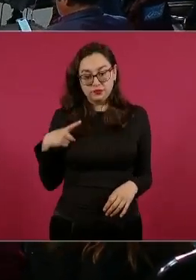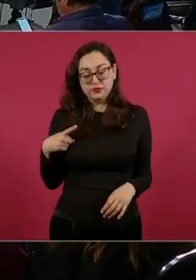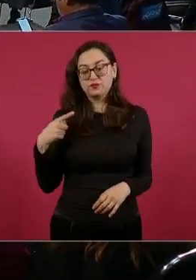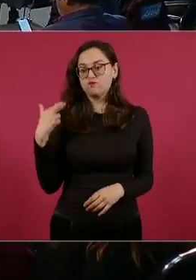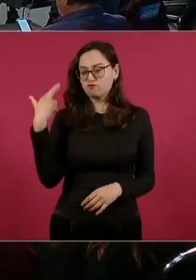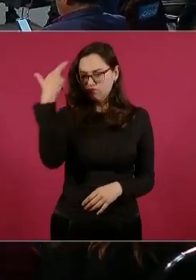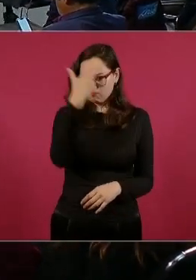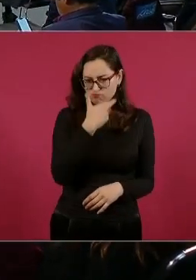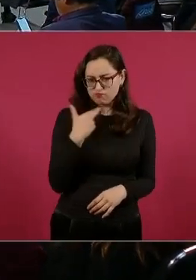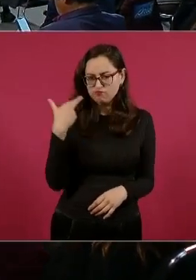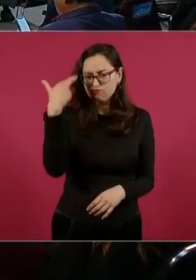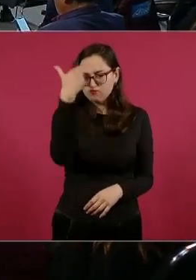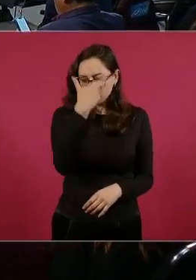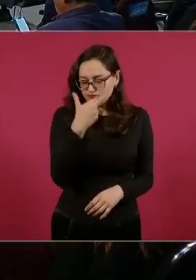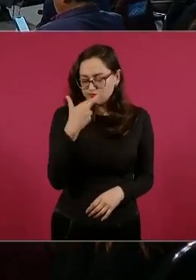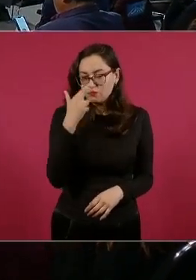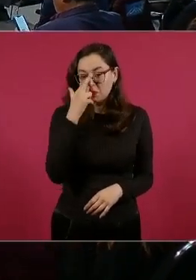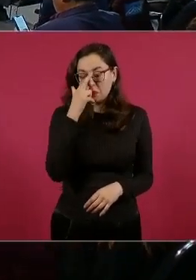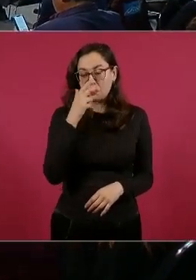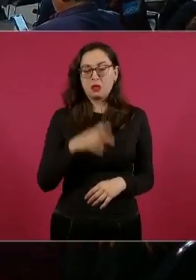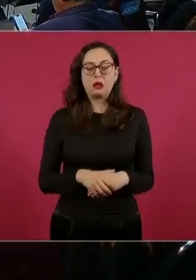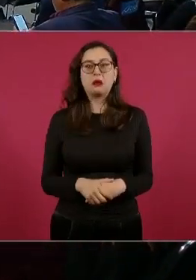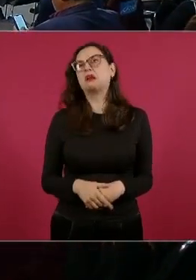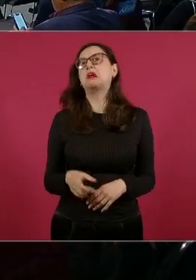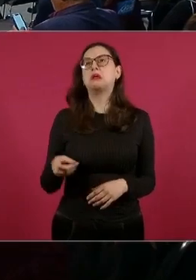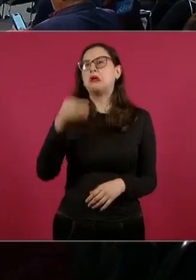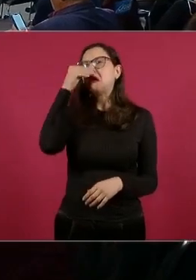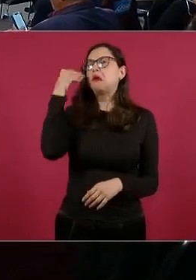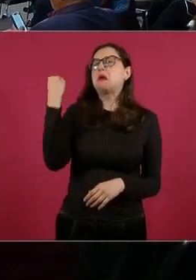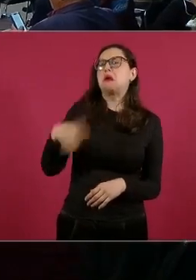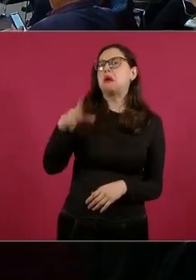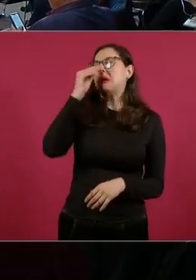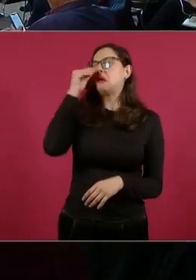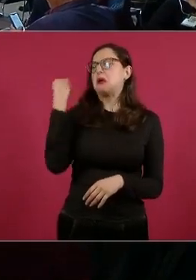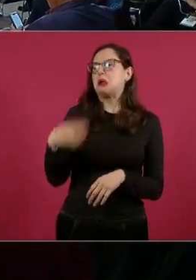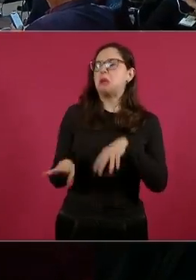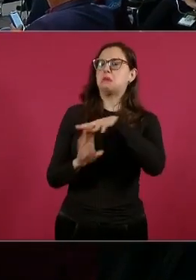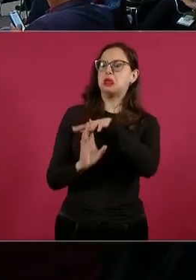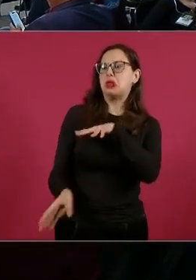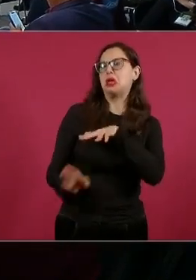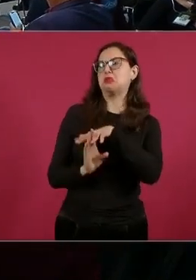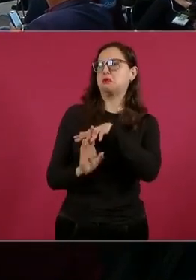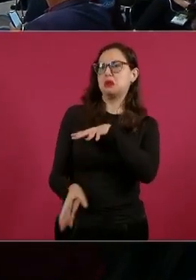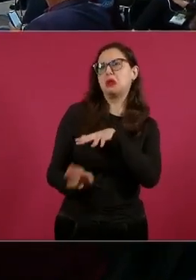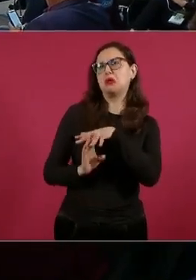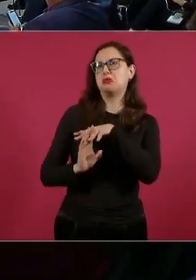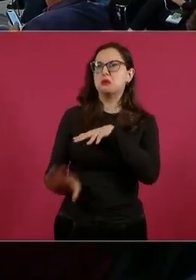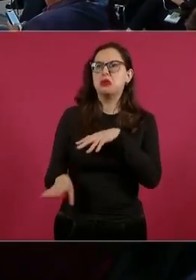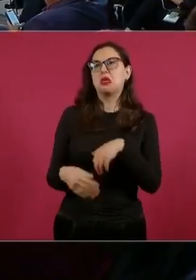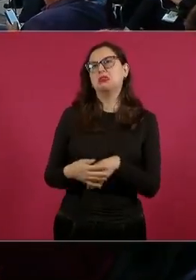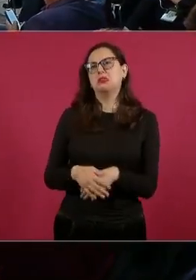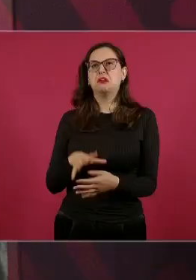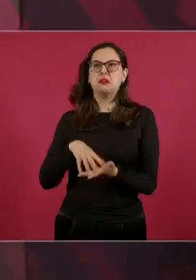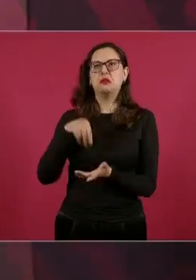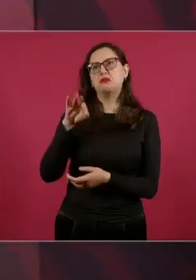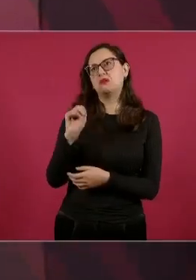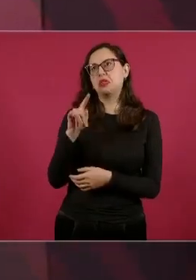En vez de estar diciendo los migrantes nos traen las drogas o el fentanilo,